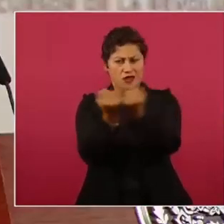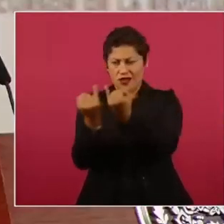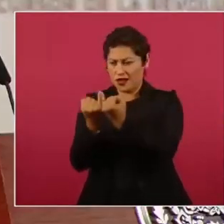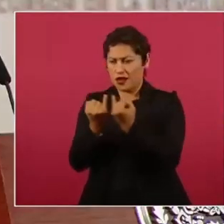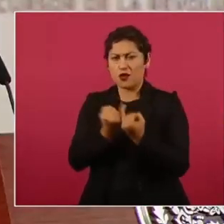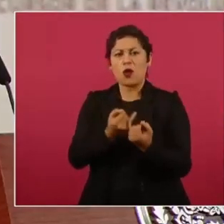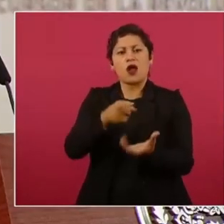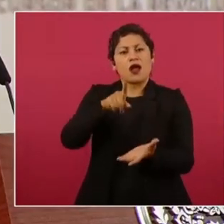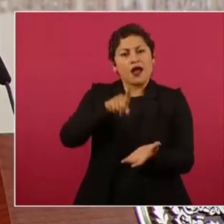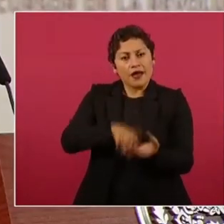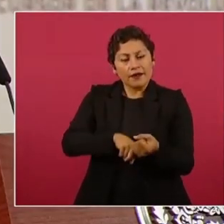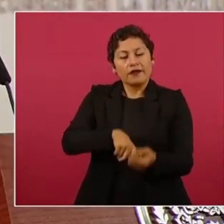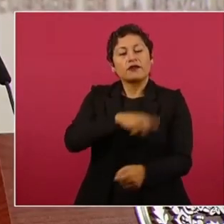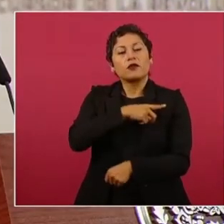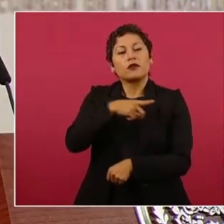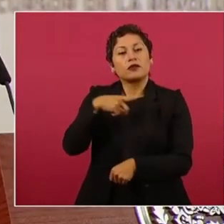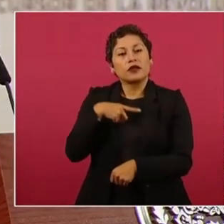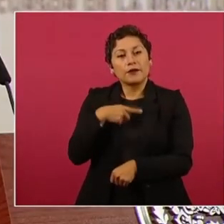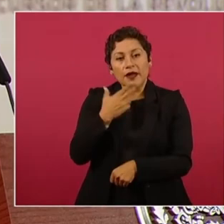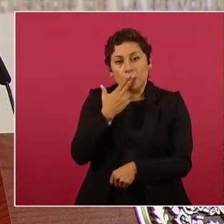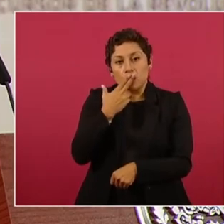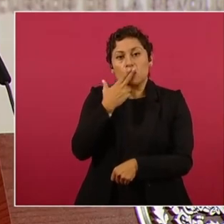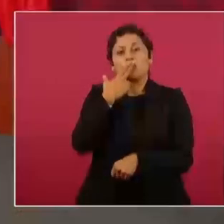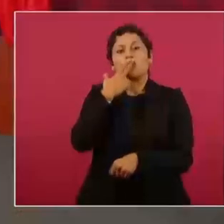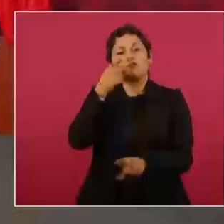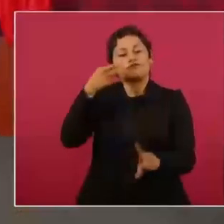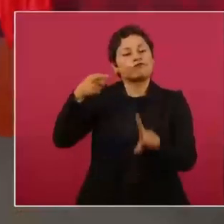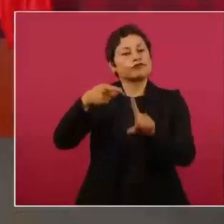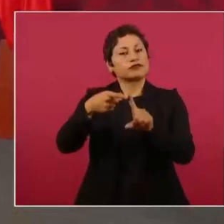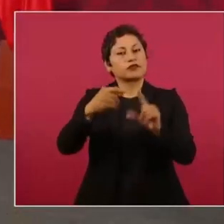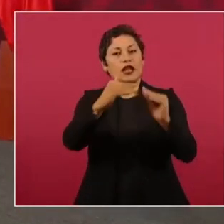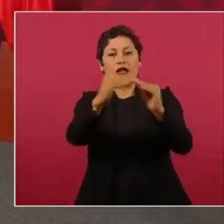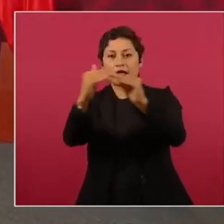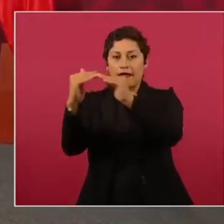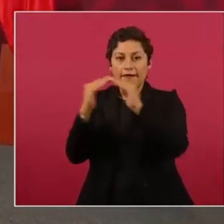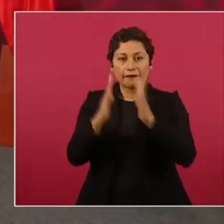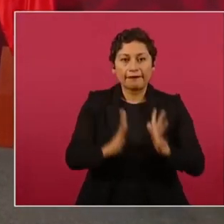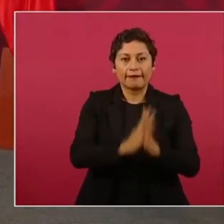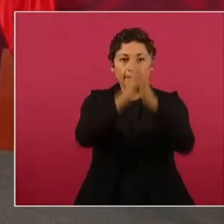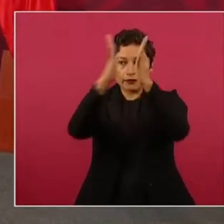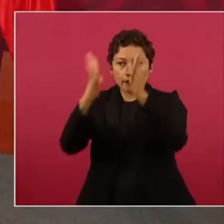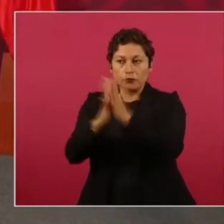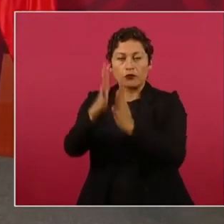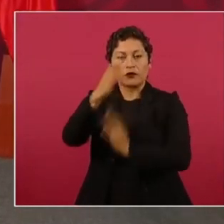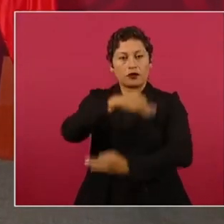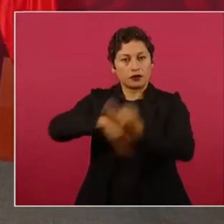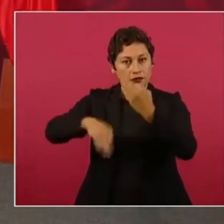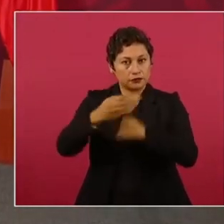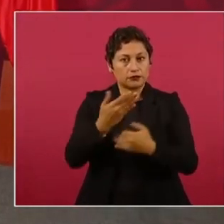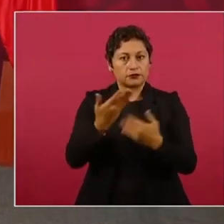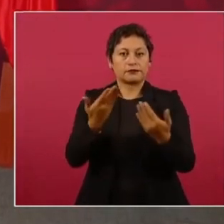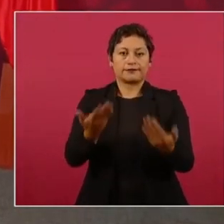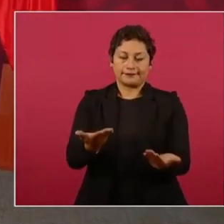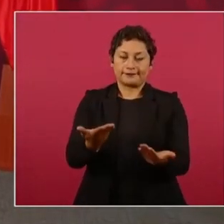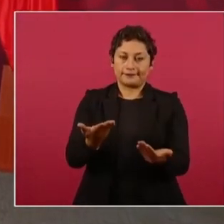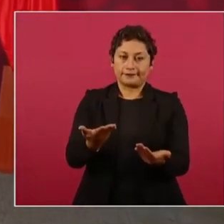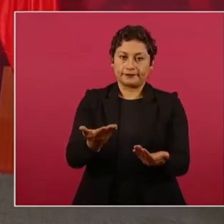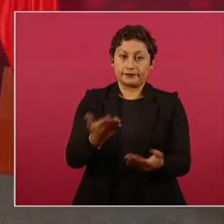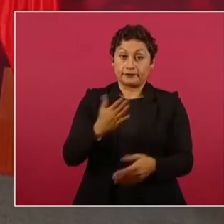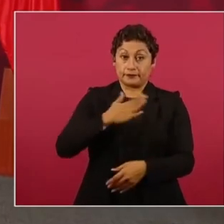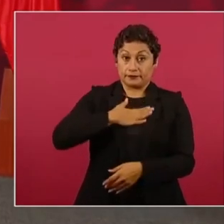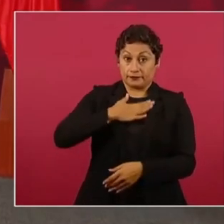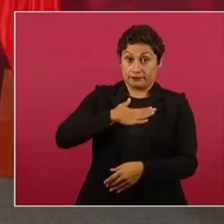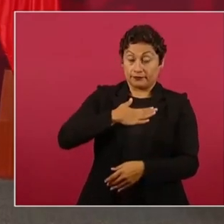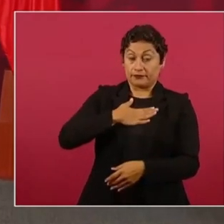democracia, mi opinión en el caso de Morena